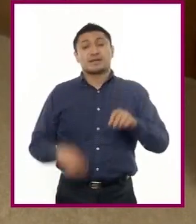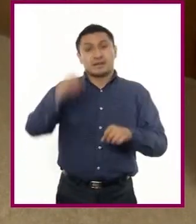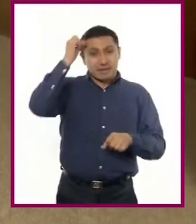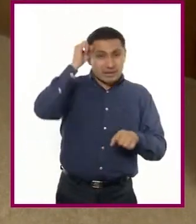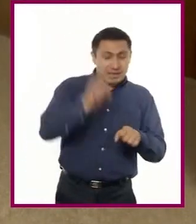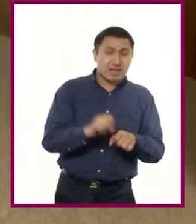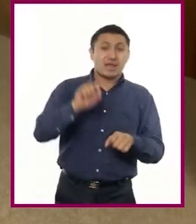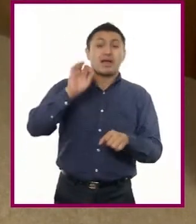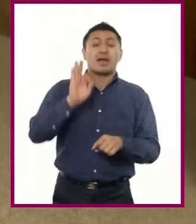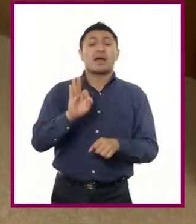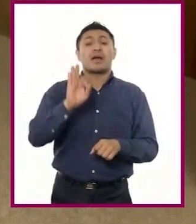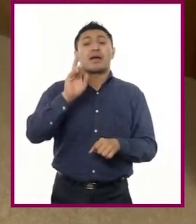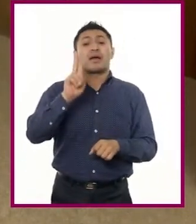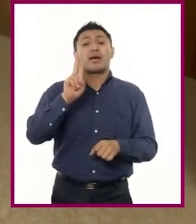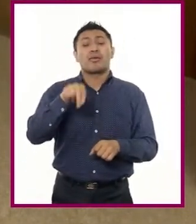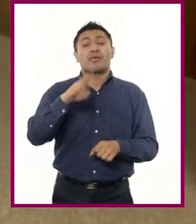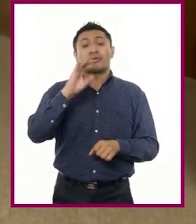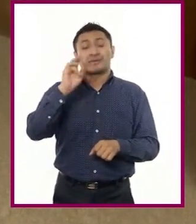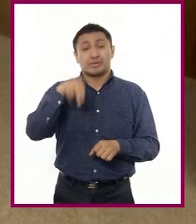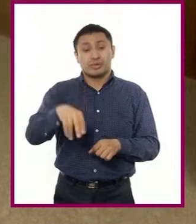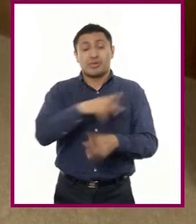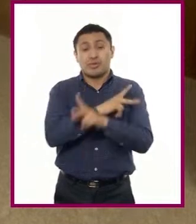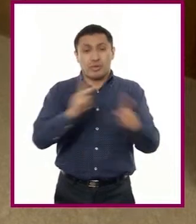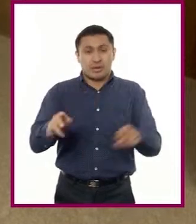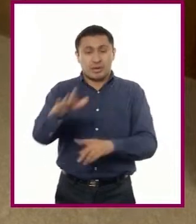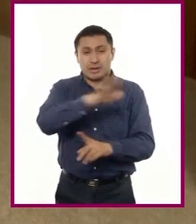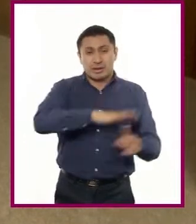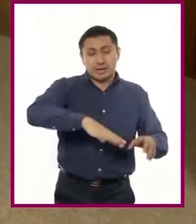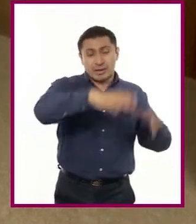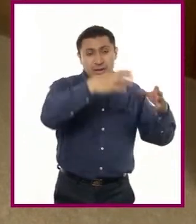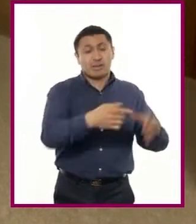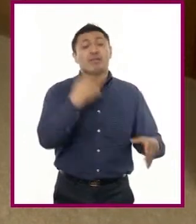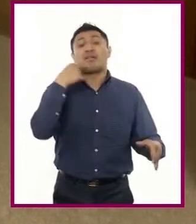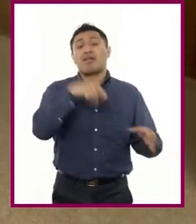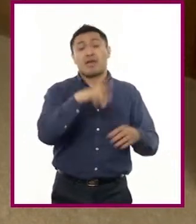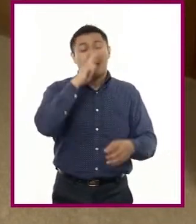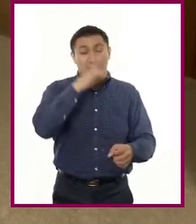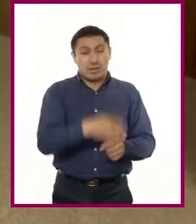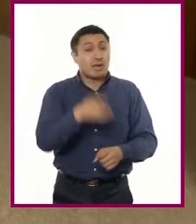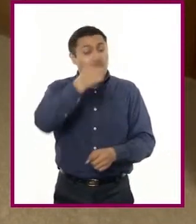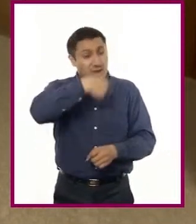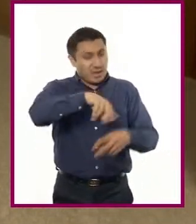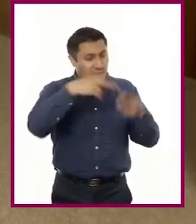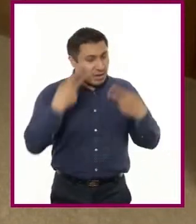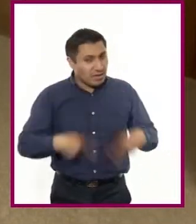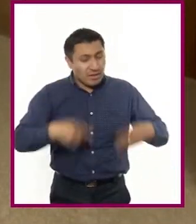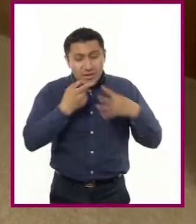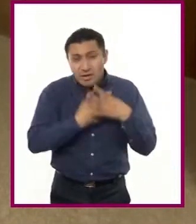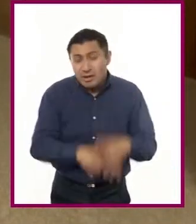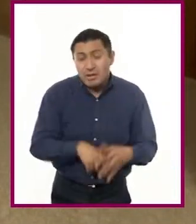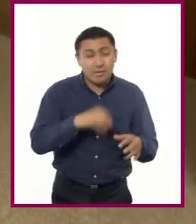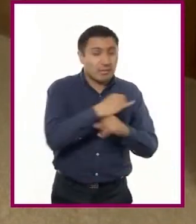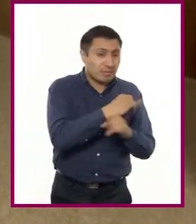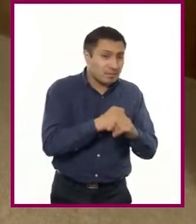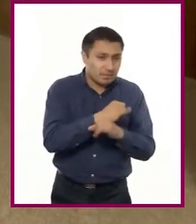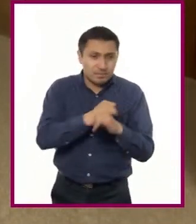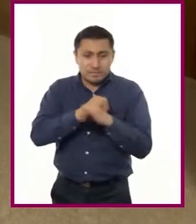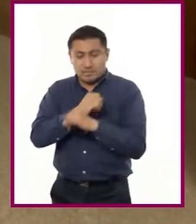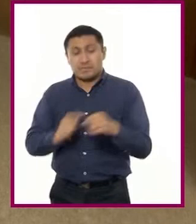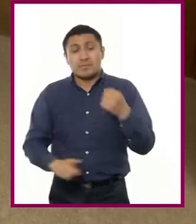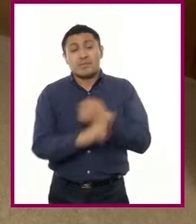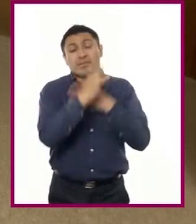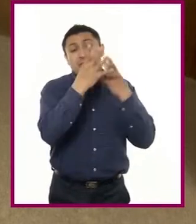de la Función Pública en el área de quejas y responsabilidades. Son ellos los que inician el procedimiento, resuelven y